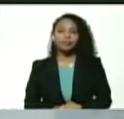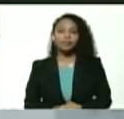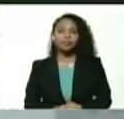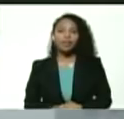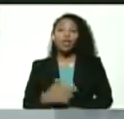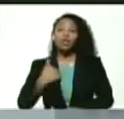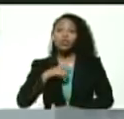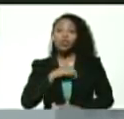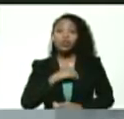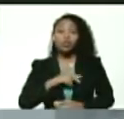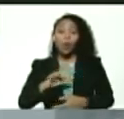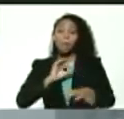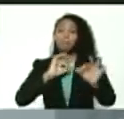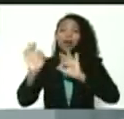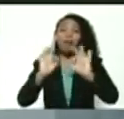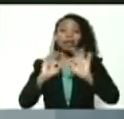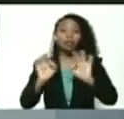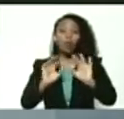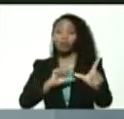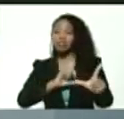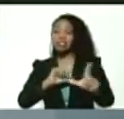estamos preparados para hacerlo